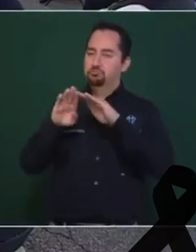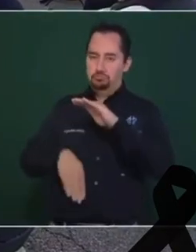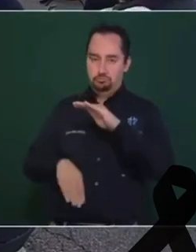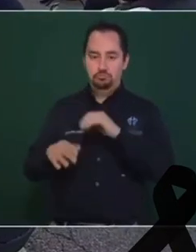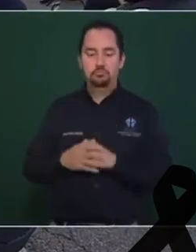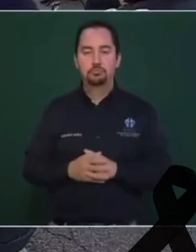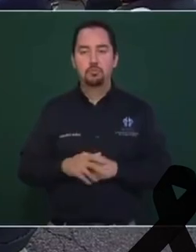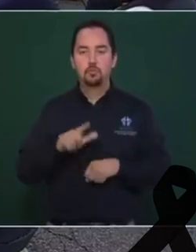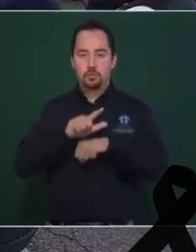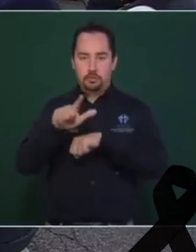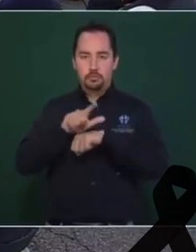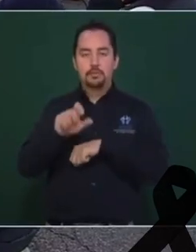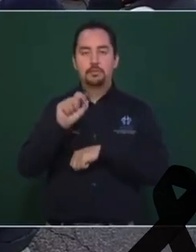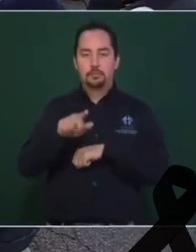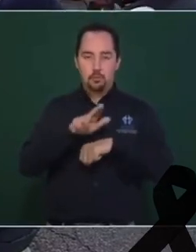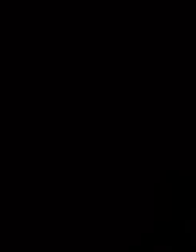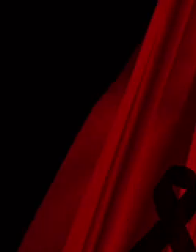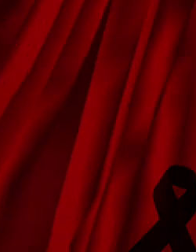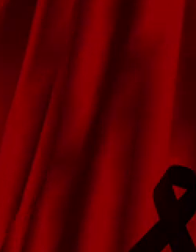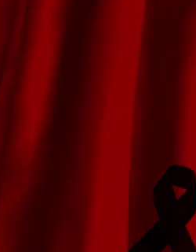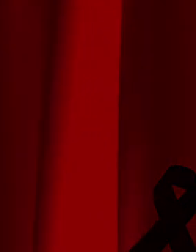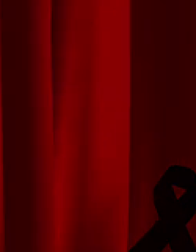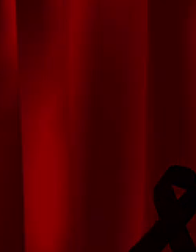Guatemala como de Honduras. ¡Gracias! ¡Gracias!